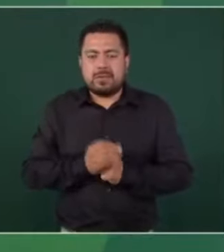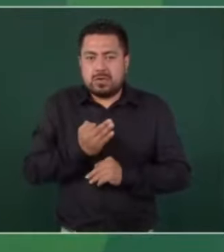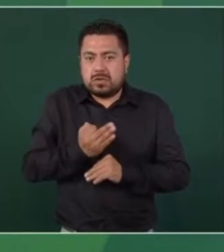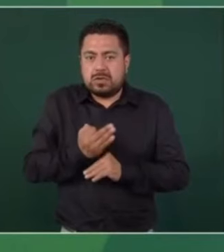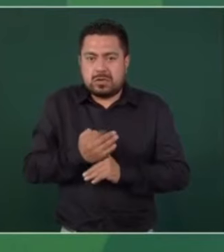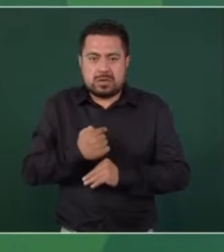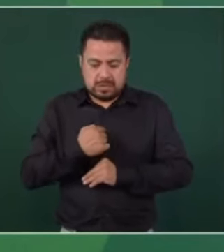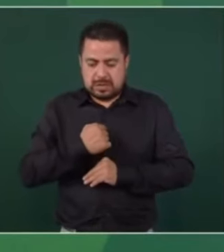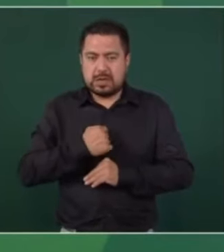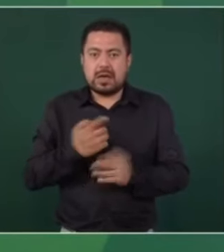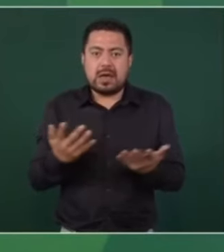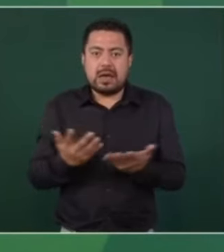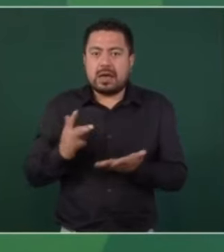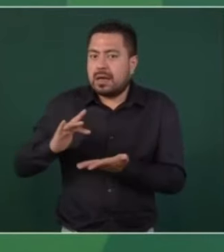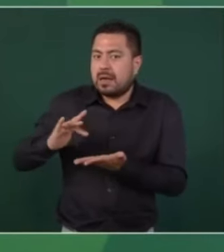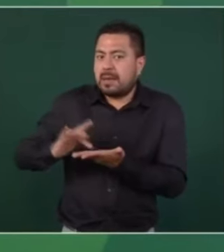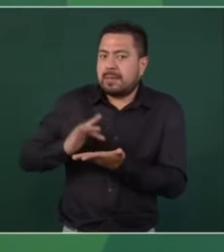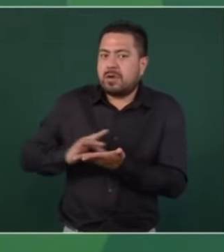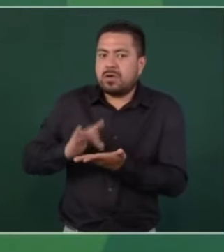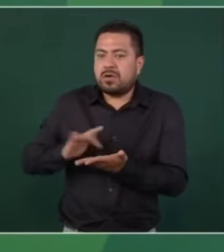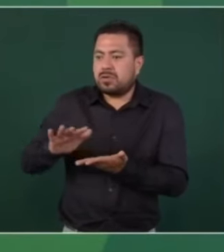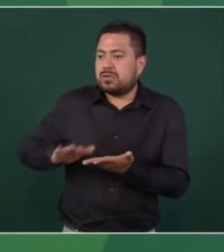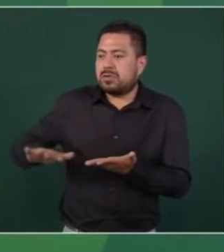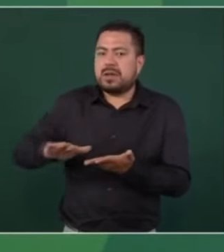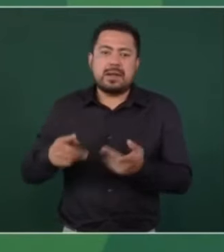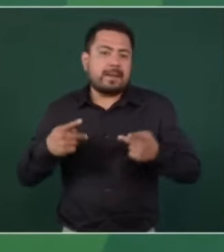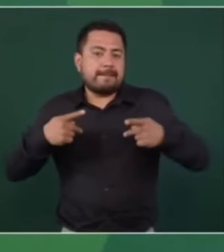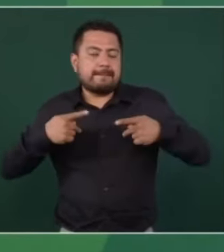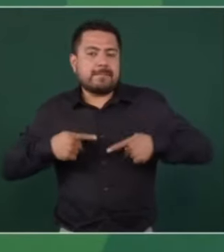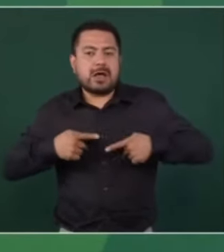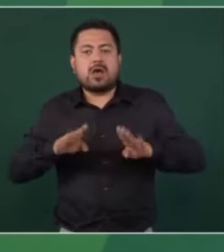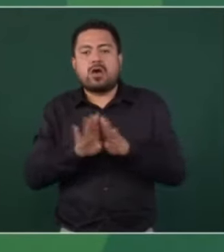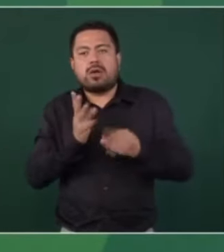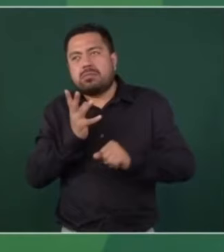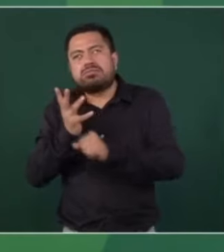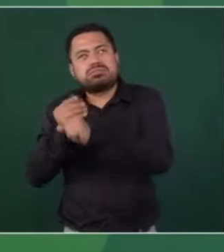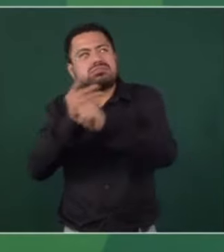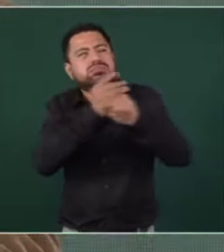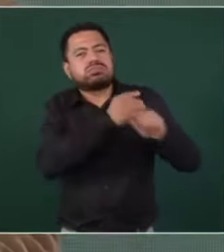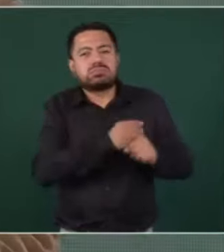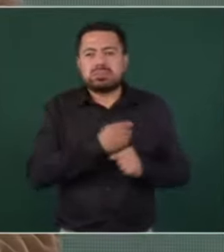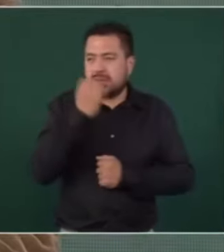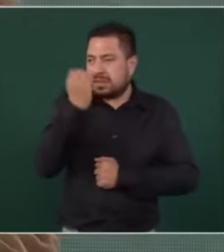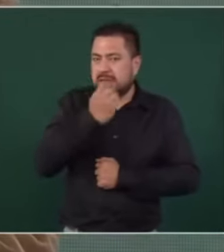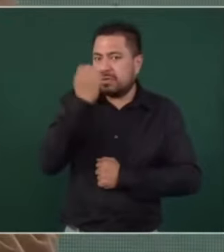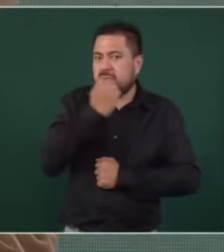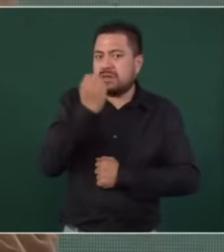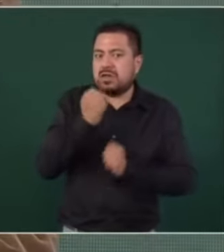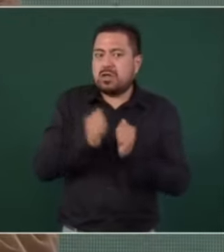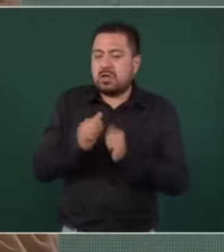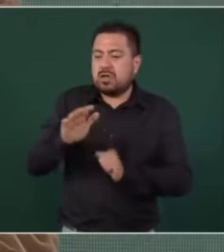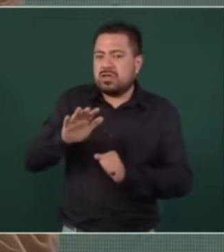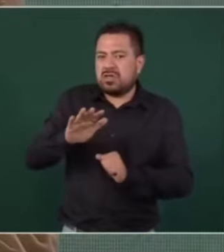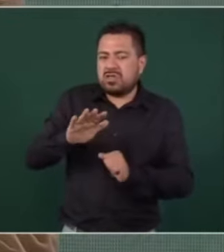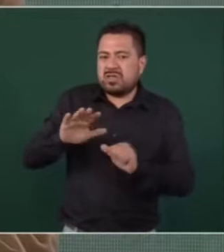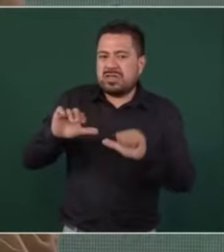haciendo con el apoyo de la gente. La rehabilitación de las escuelas pues es con la sociedad de